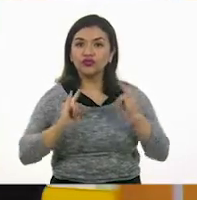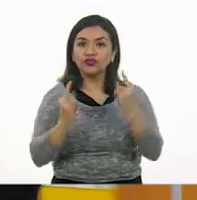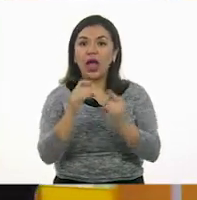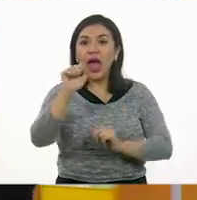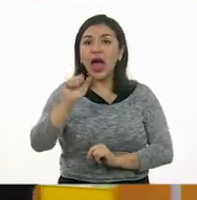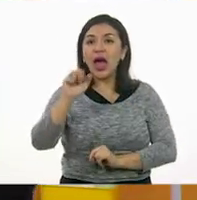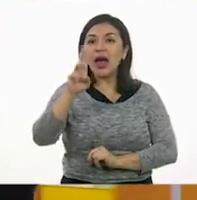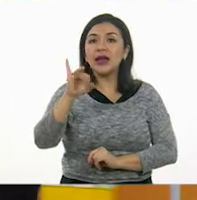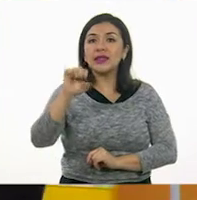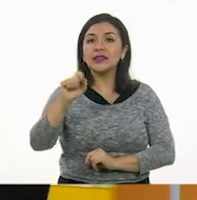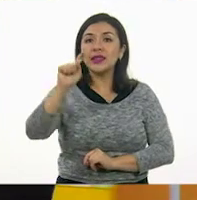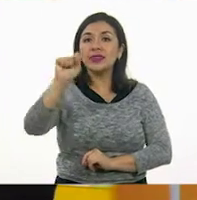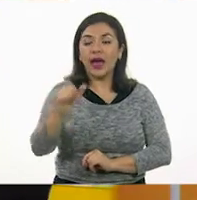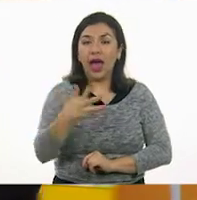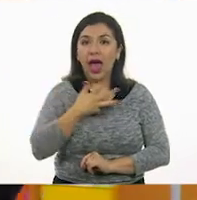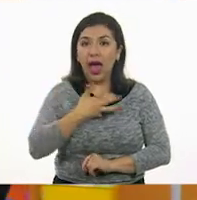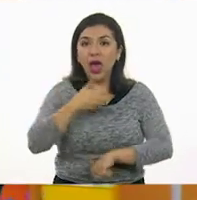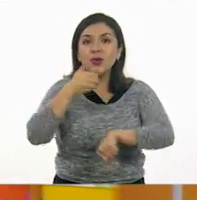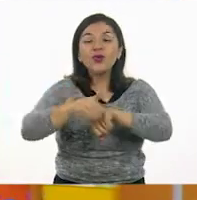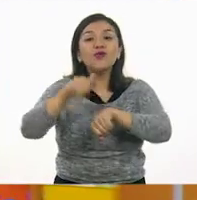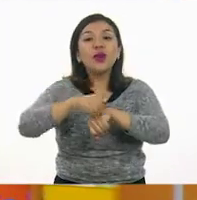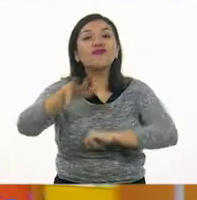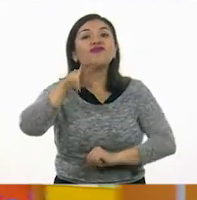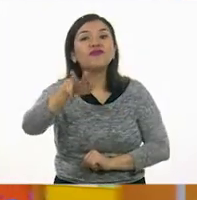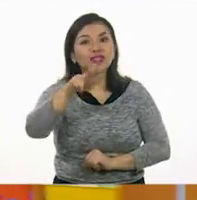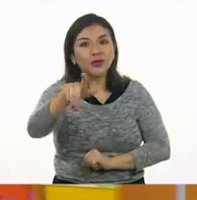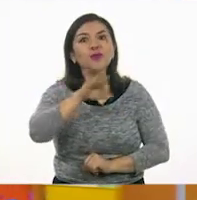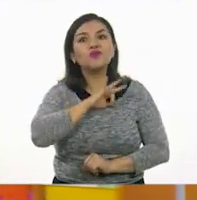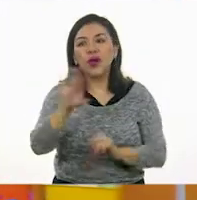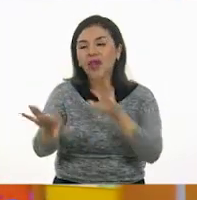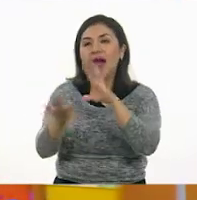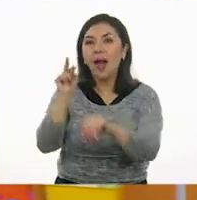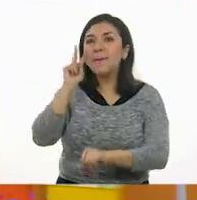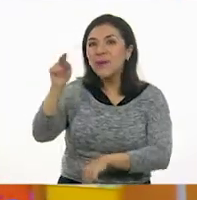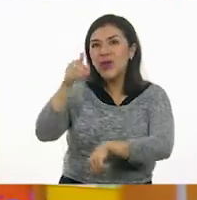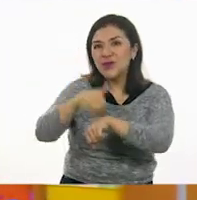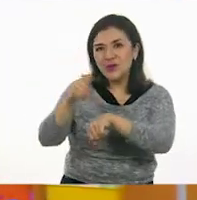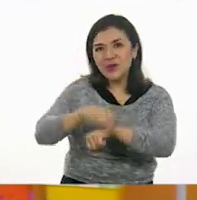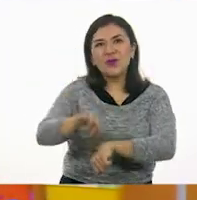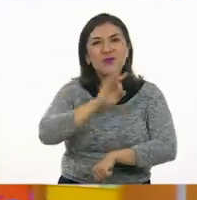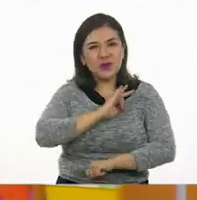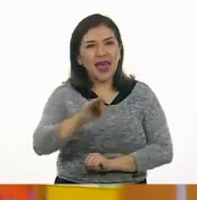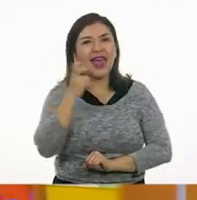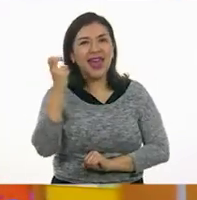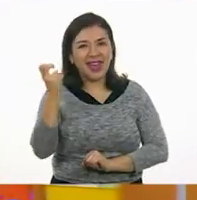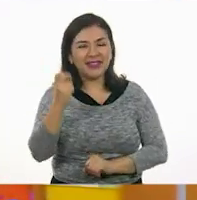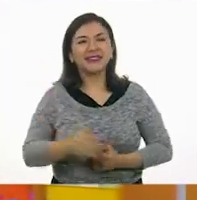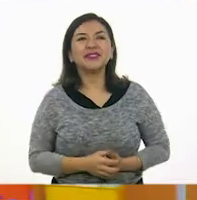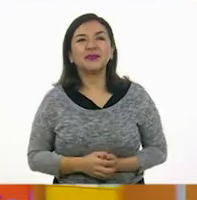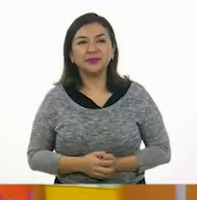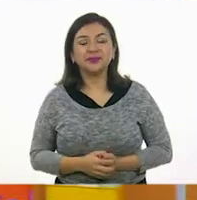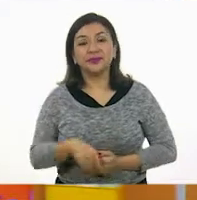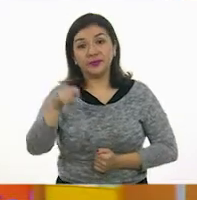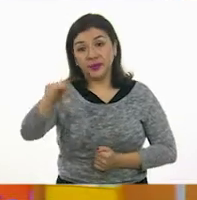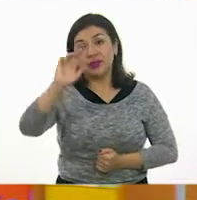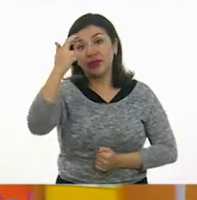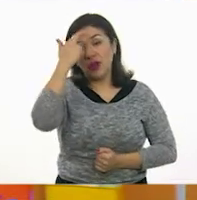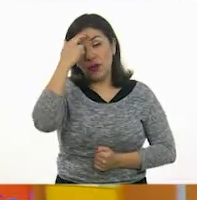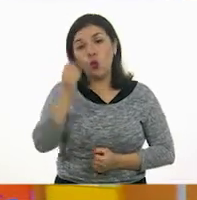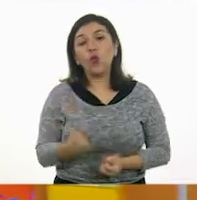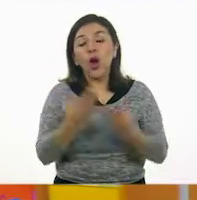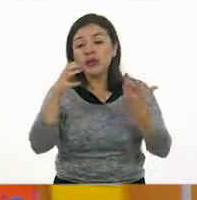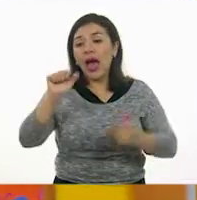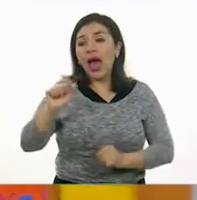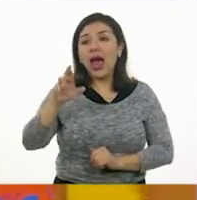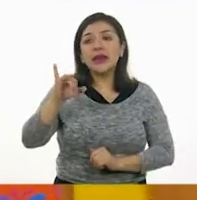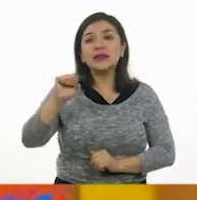dieciocho. Lo tienes dos veces, entonces podías elegir uno u otro. Ok, vamos a poner dieciocho. ese es el número de aristas de un